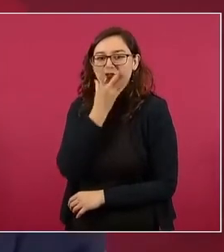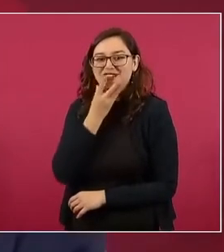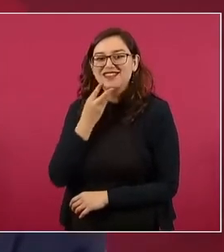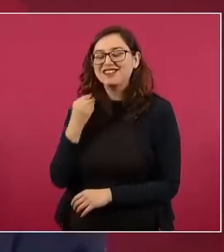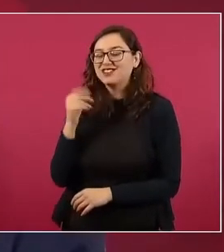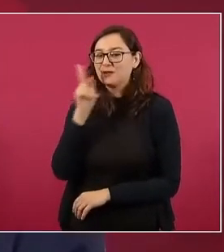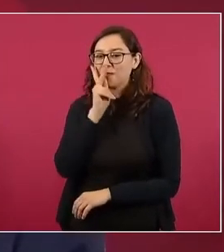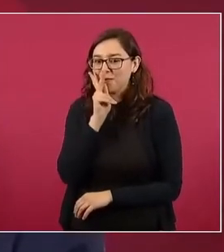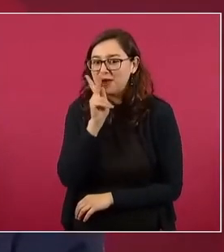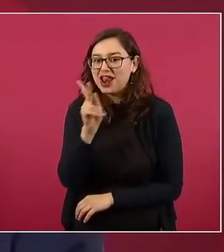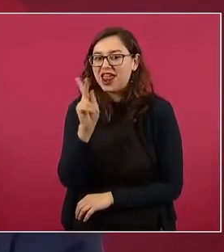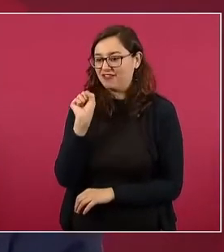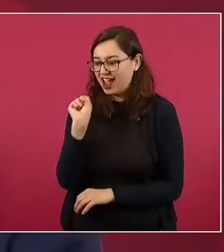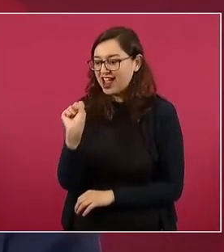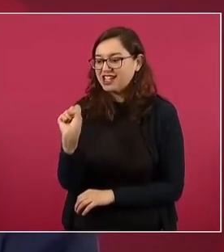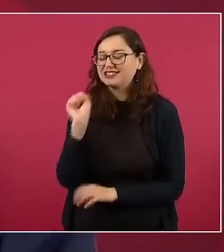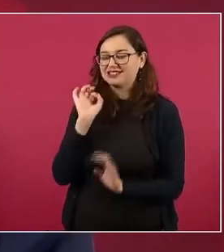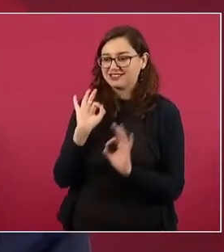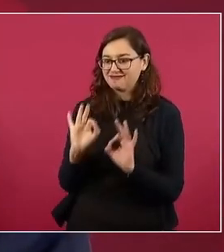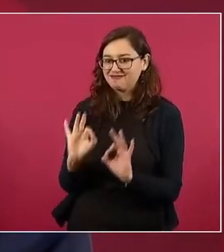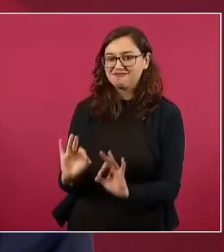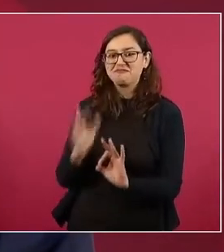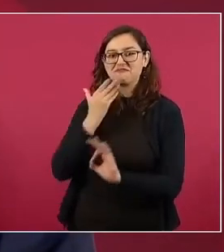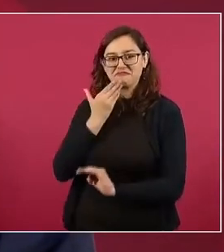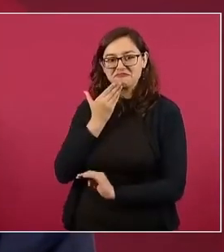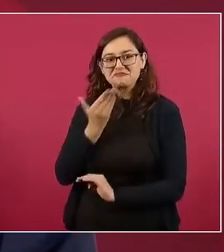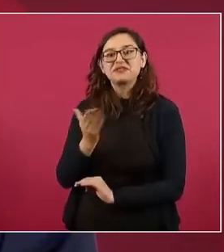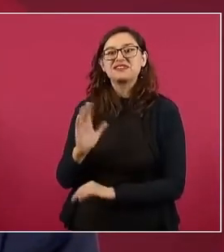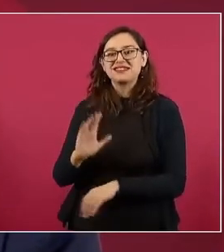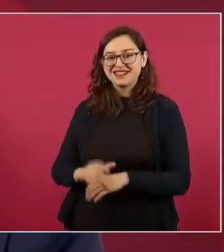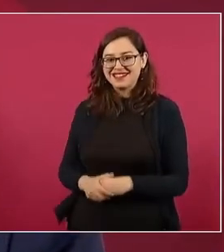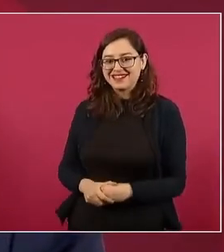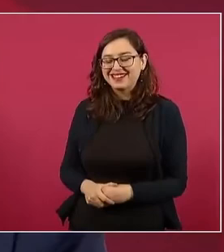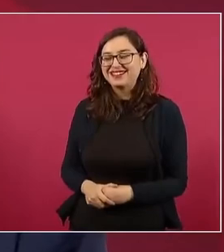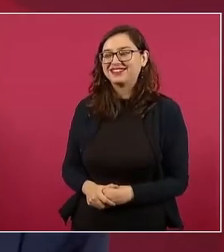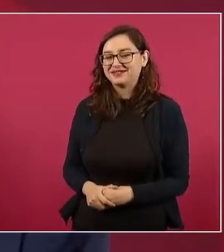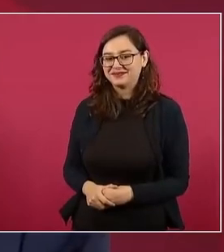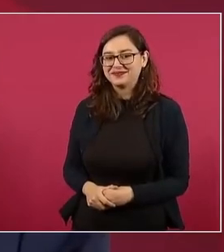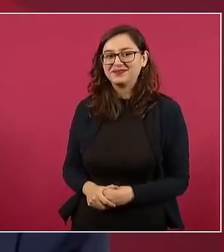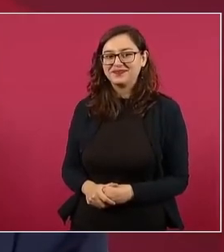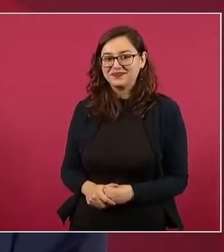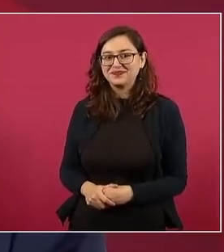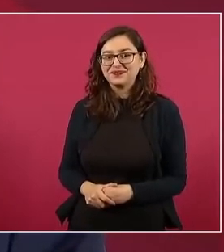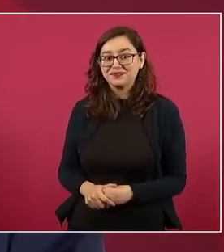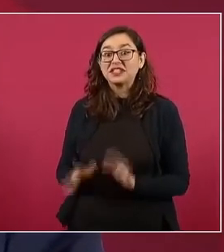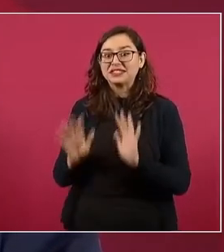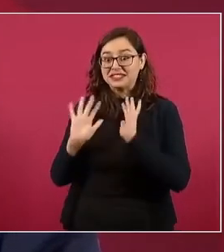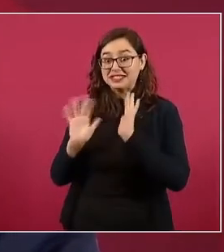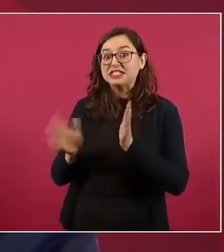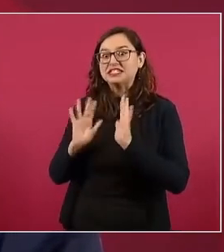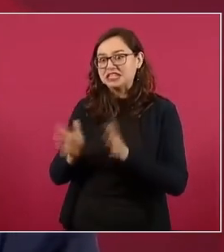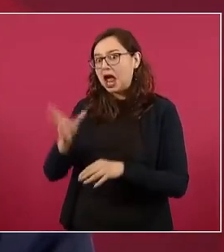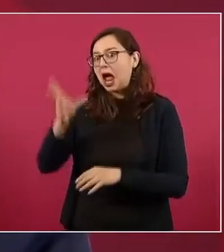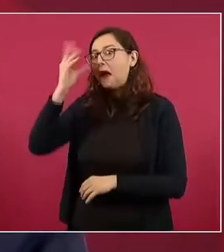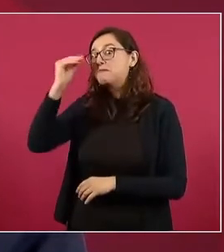heces, yo creo que ya está empezando a hablar inglés.